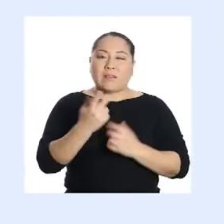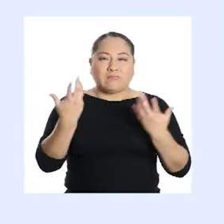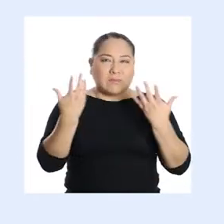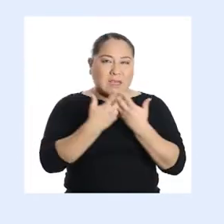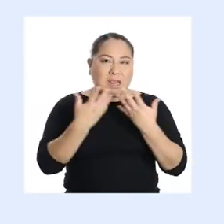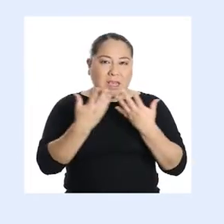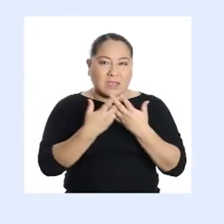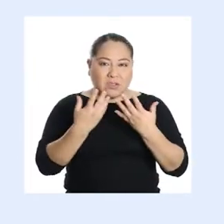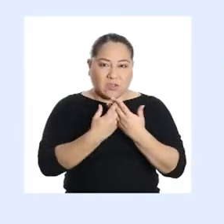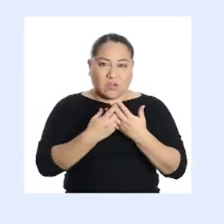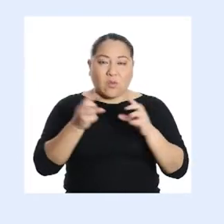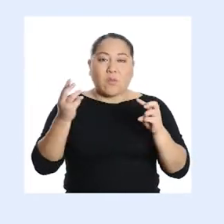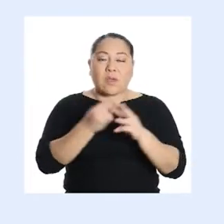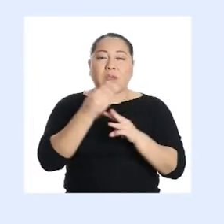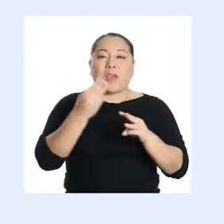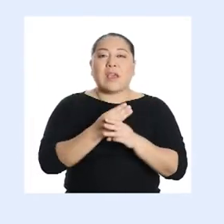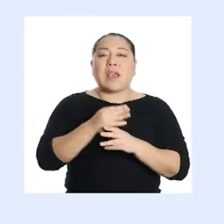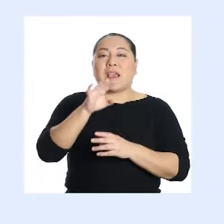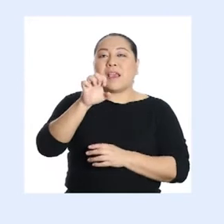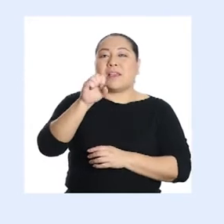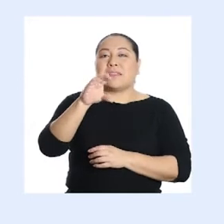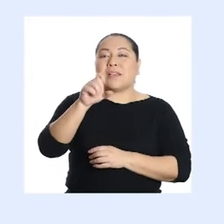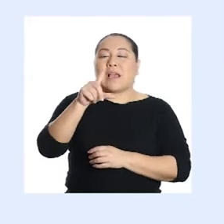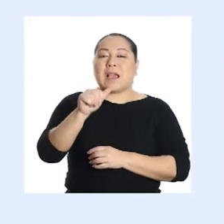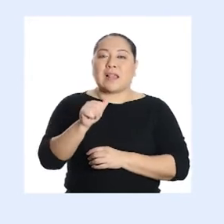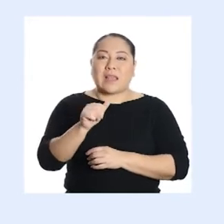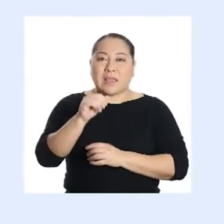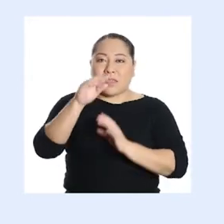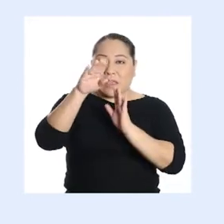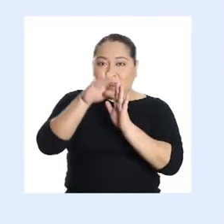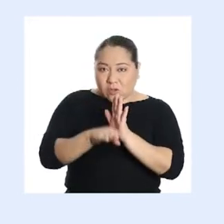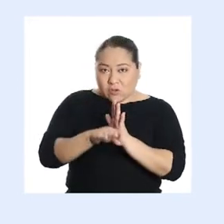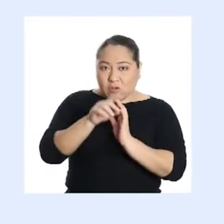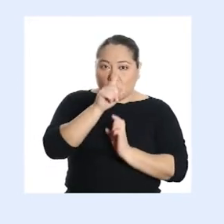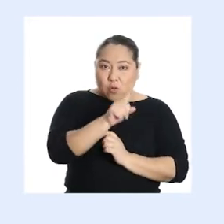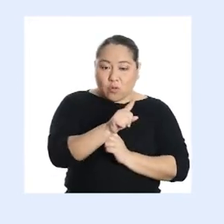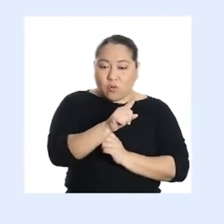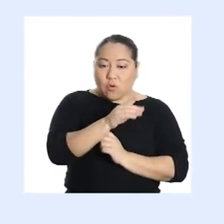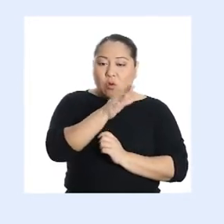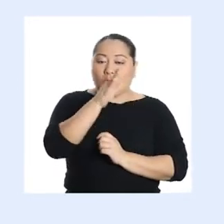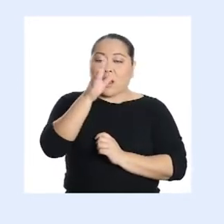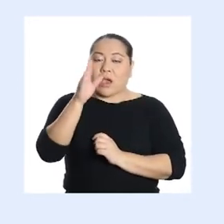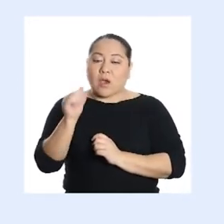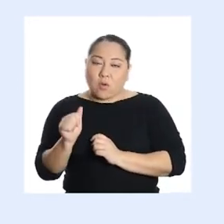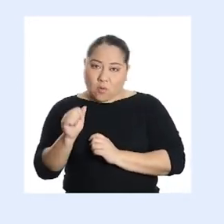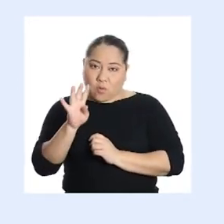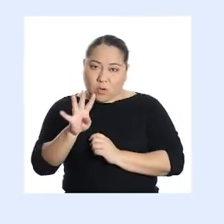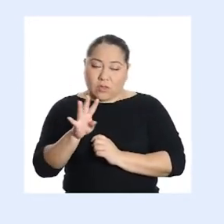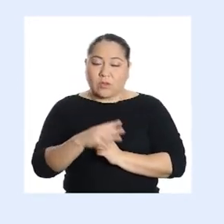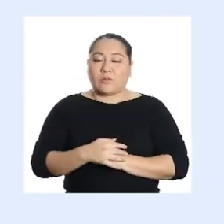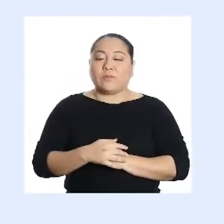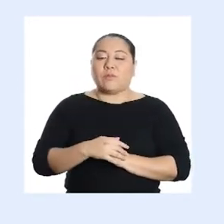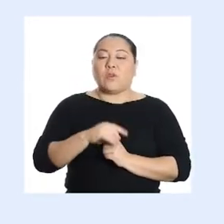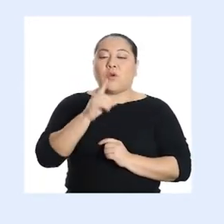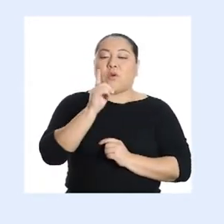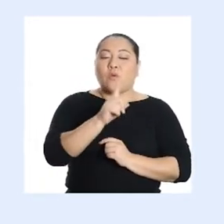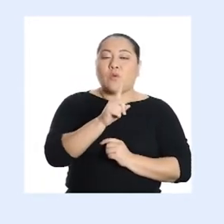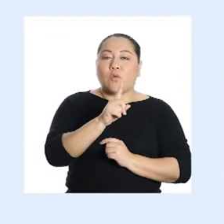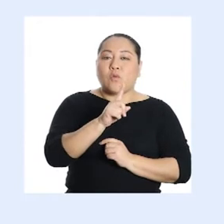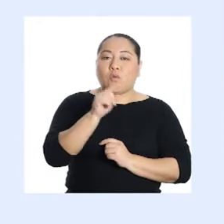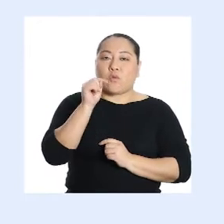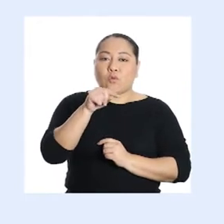relación matemática denominada escala de reducción de 1 a 4. Se interpreta de la siguiente manera.